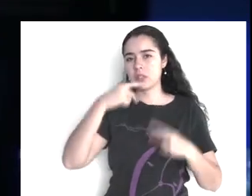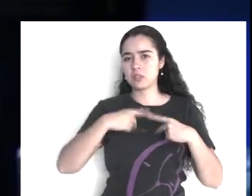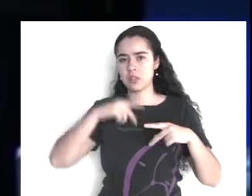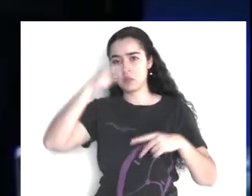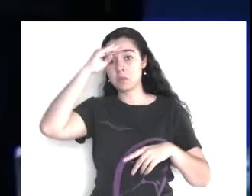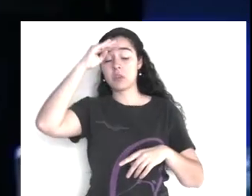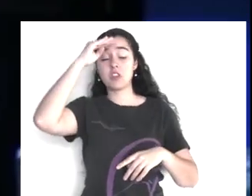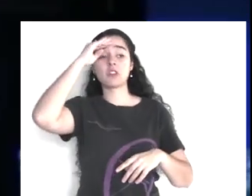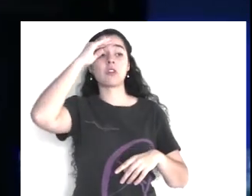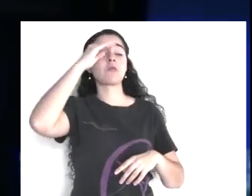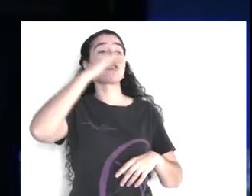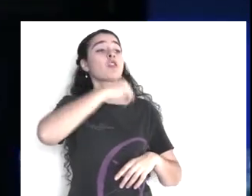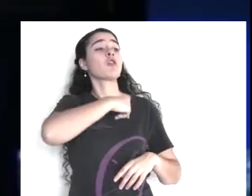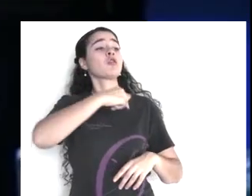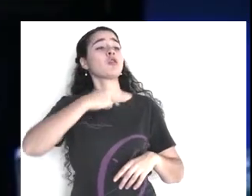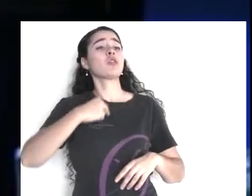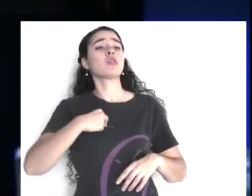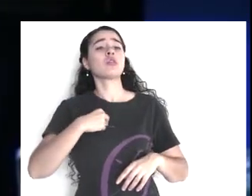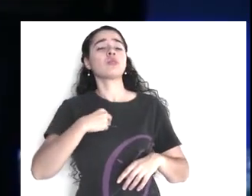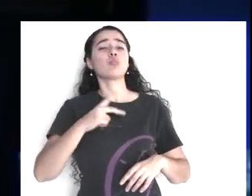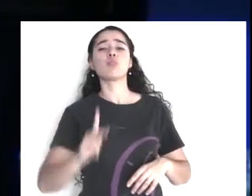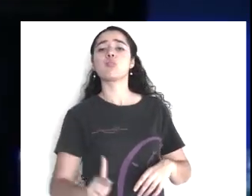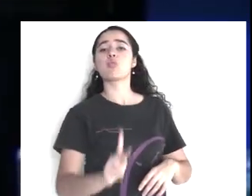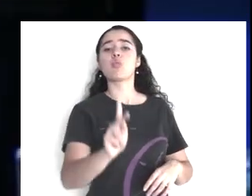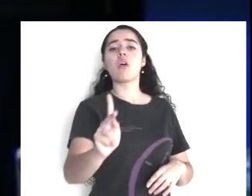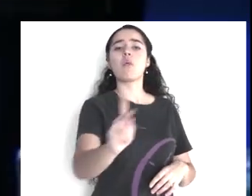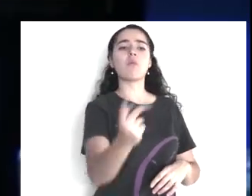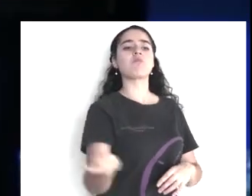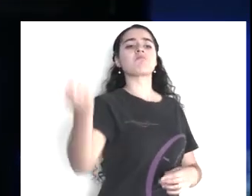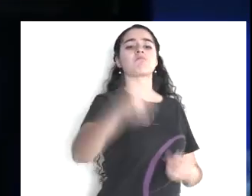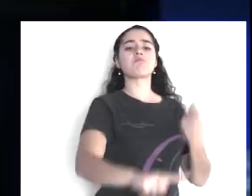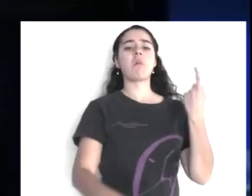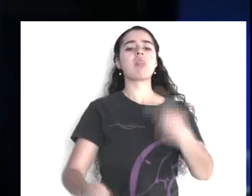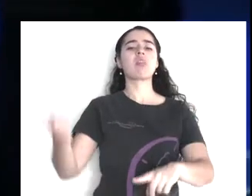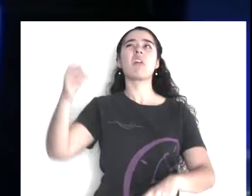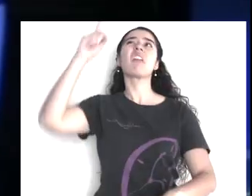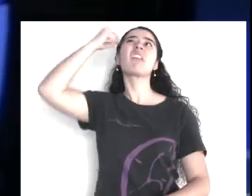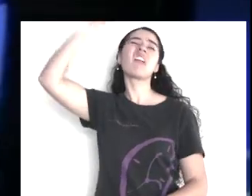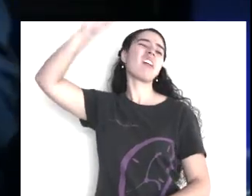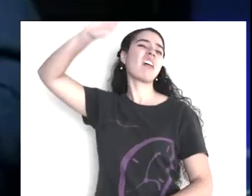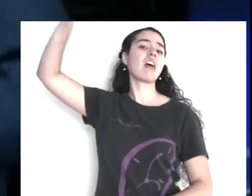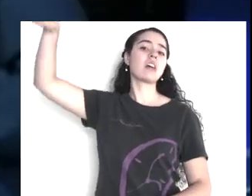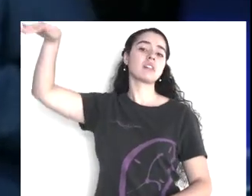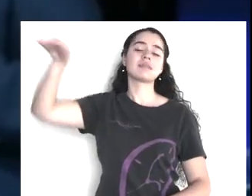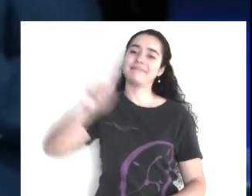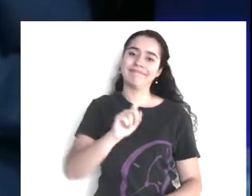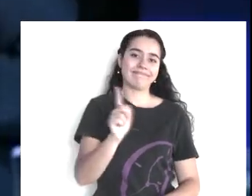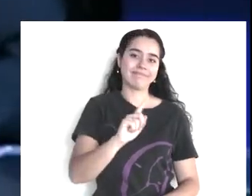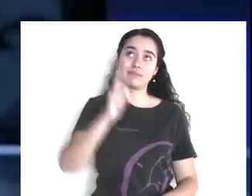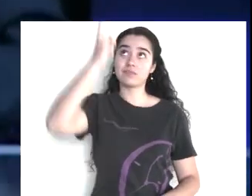o sea, voz del pueblo, lo que dice el pueblo, es verdadero, es Dios hablando, es una aberración eso,